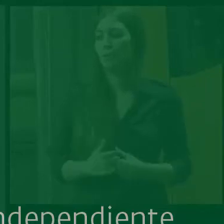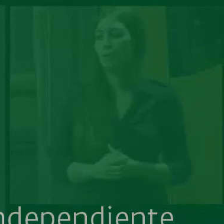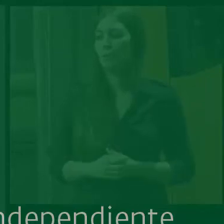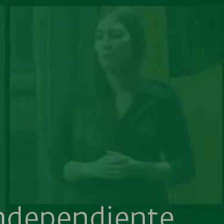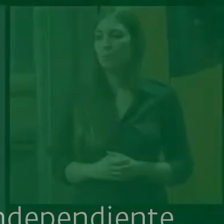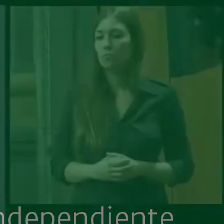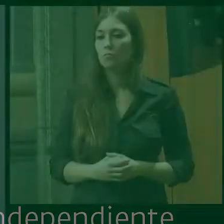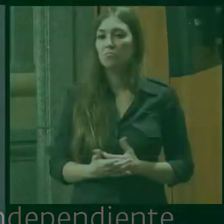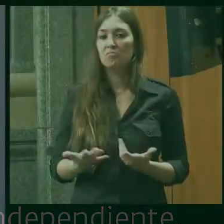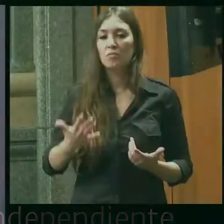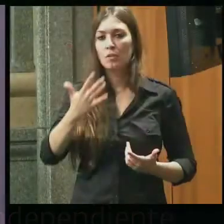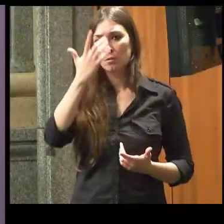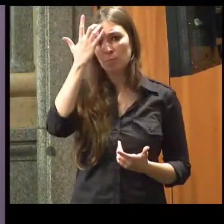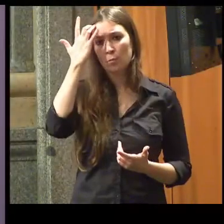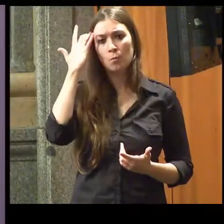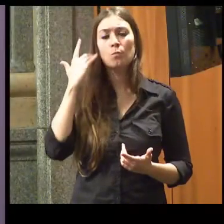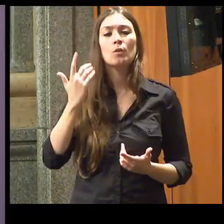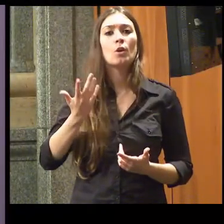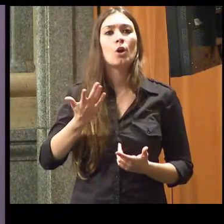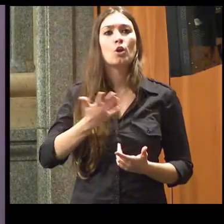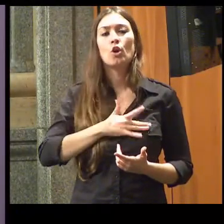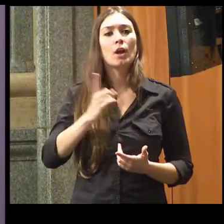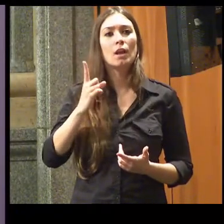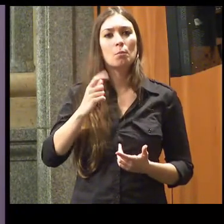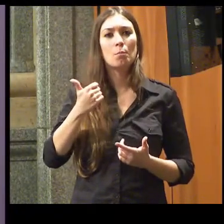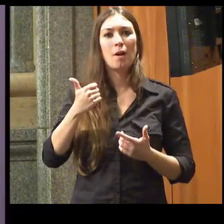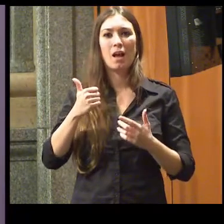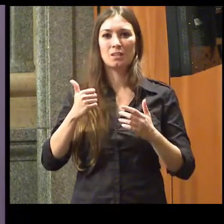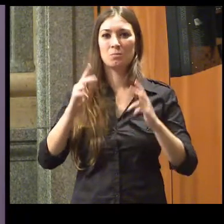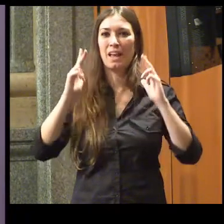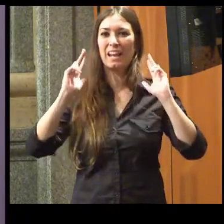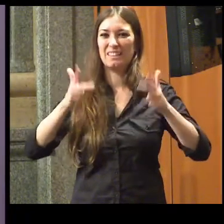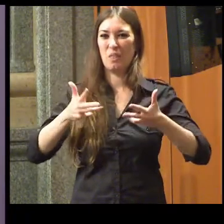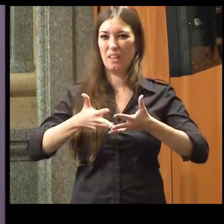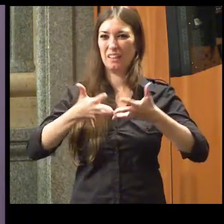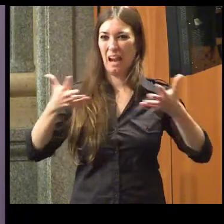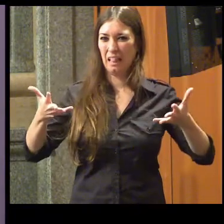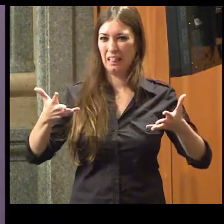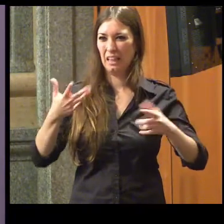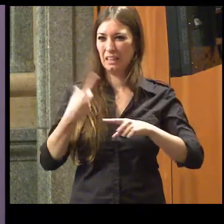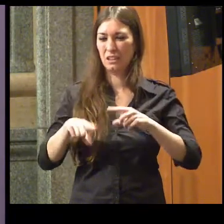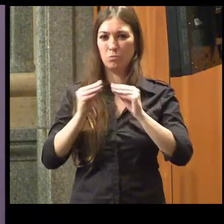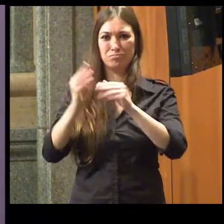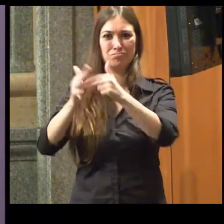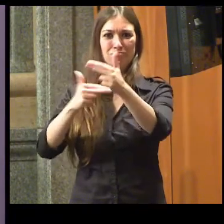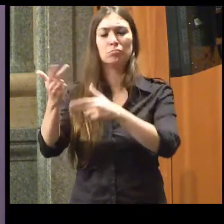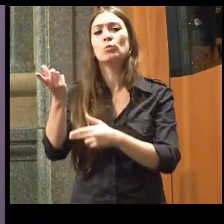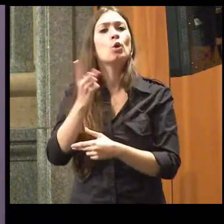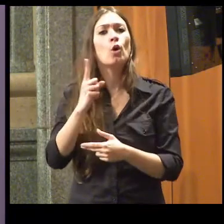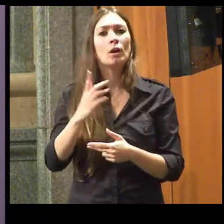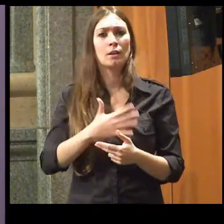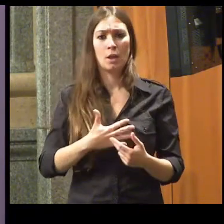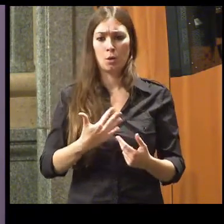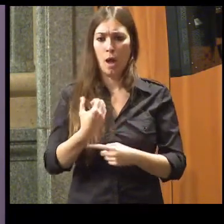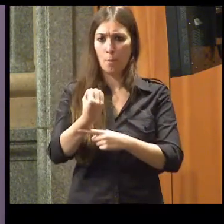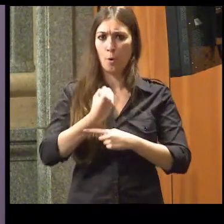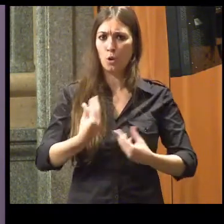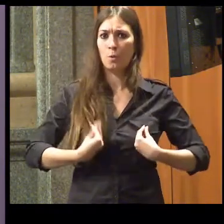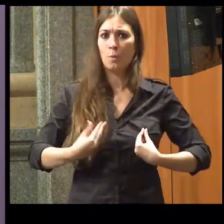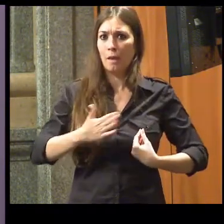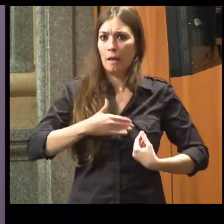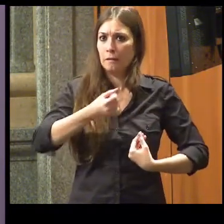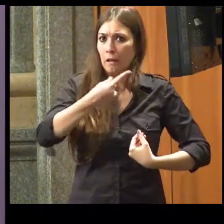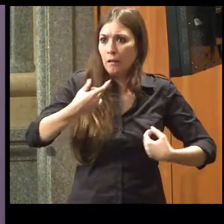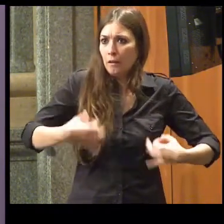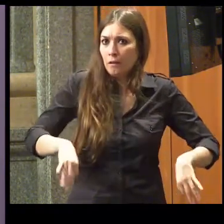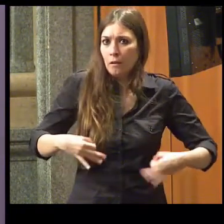No queremos que se construyan más residencias grandes. Lo que necesitamos son apoyos para vivir en viviendas en